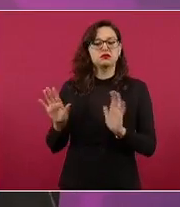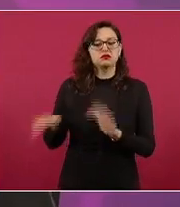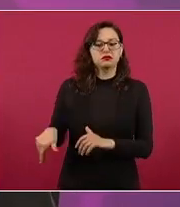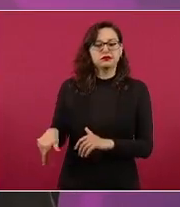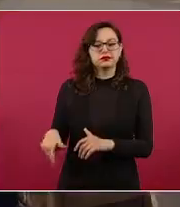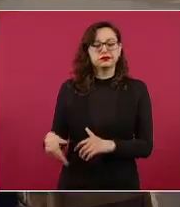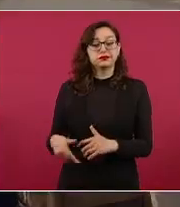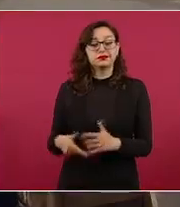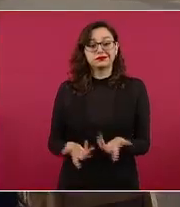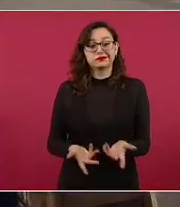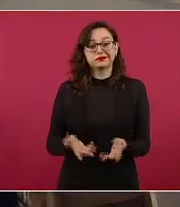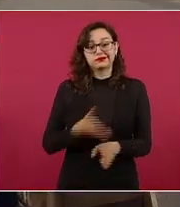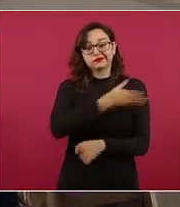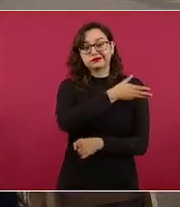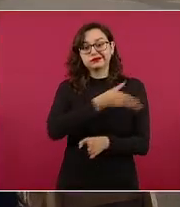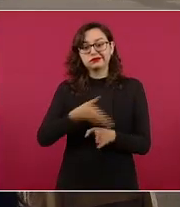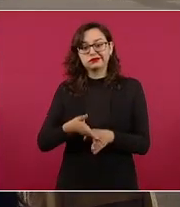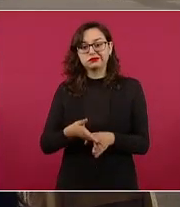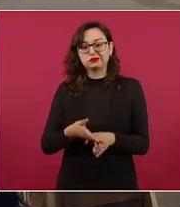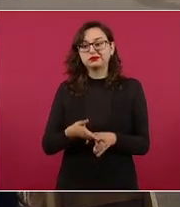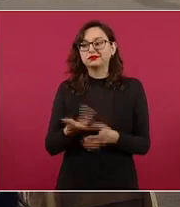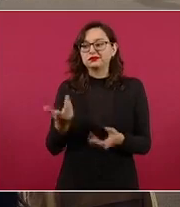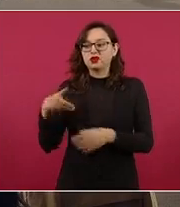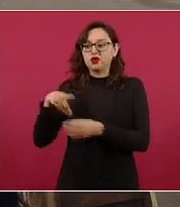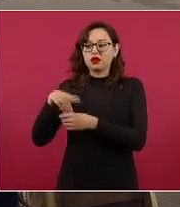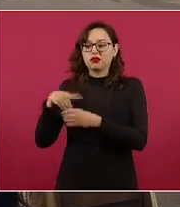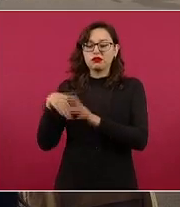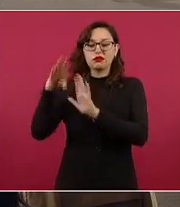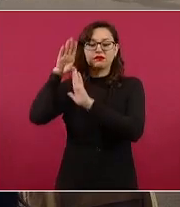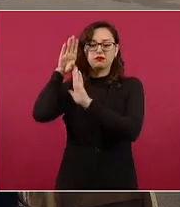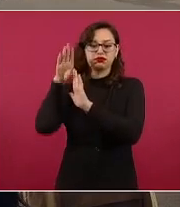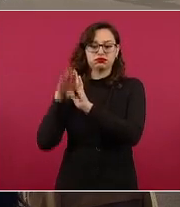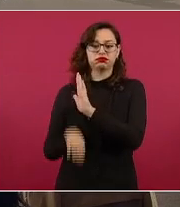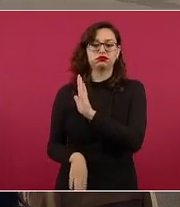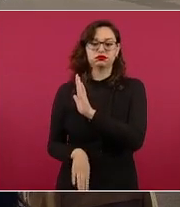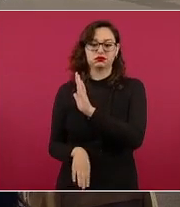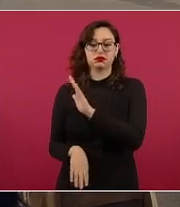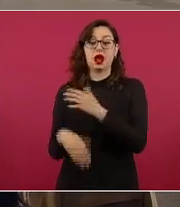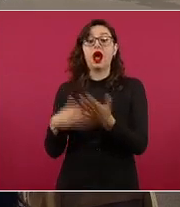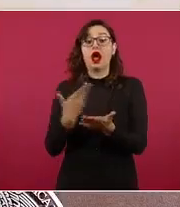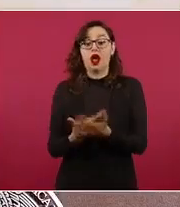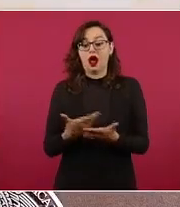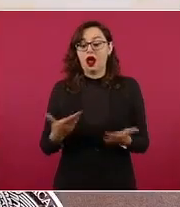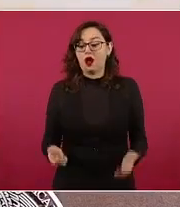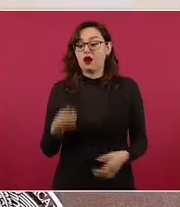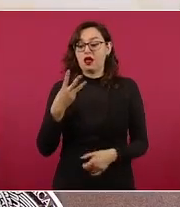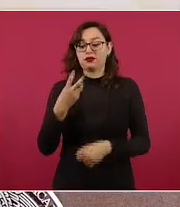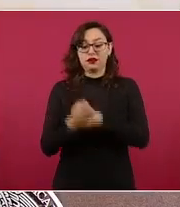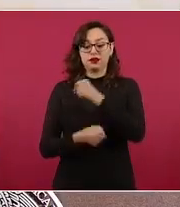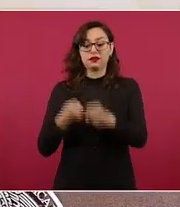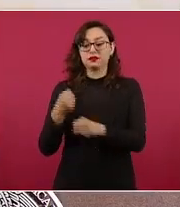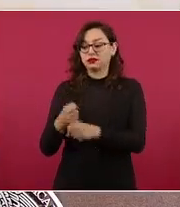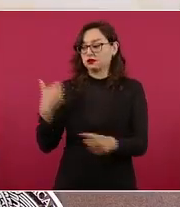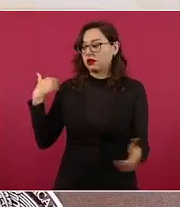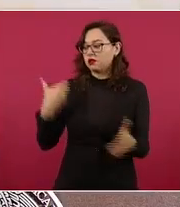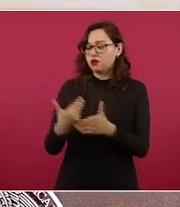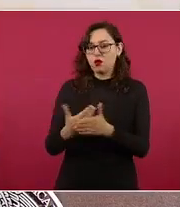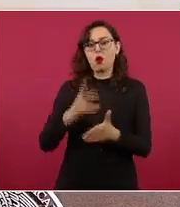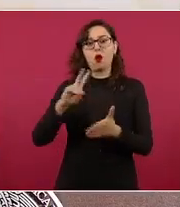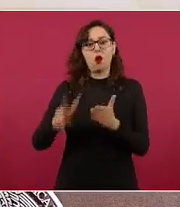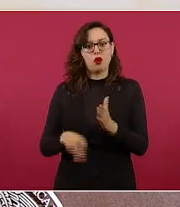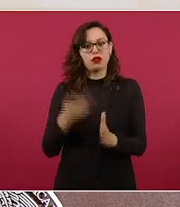y desde luego tener un control muy estricto de la calidad de la red de donación y de